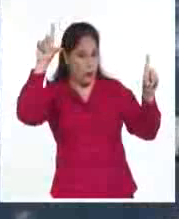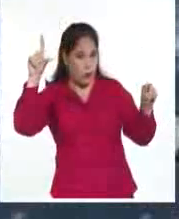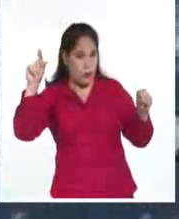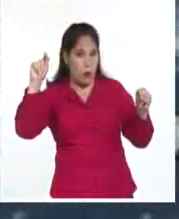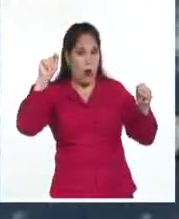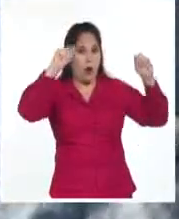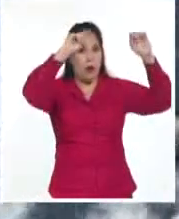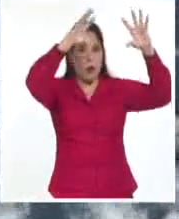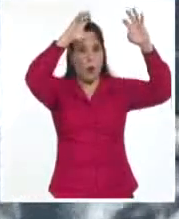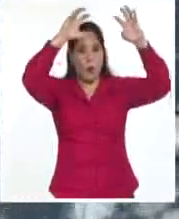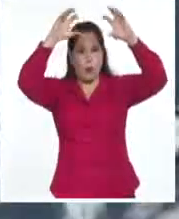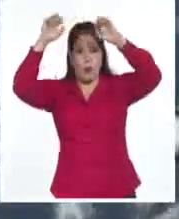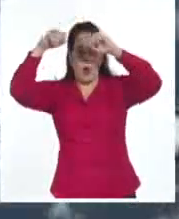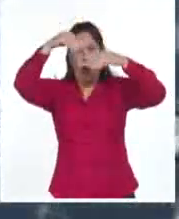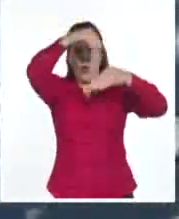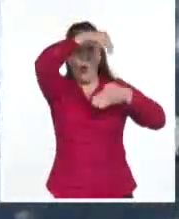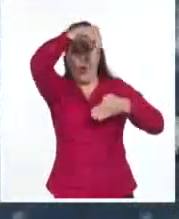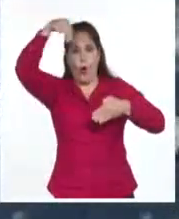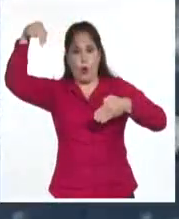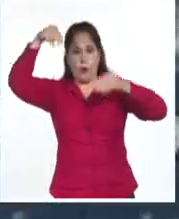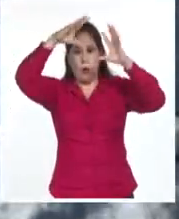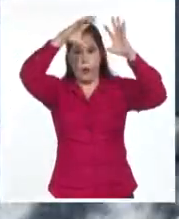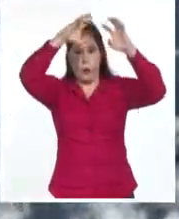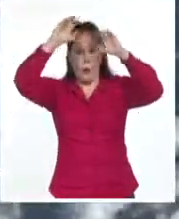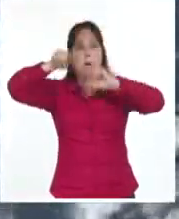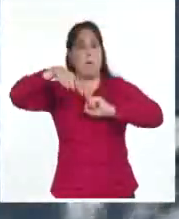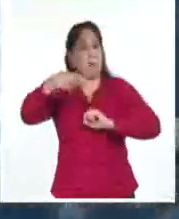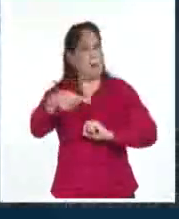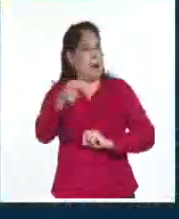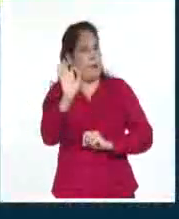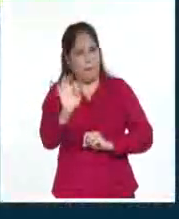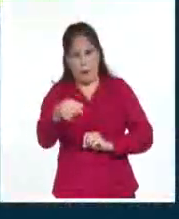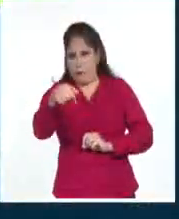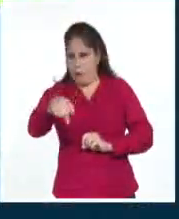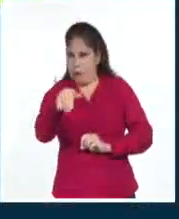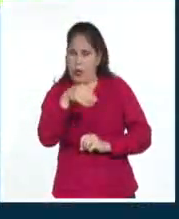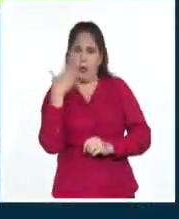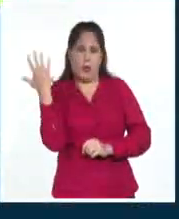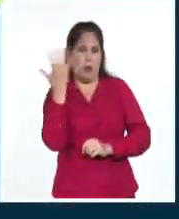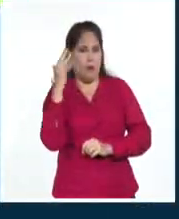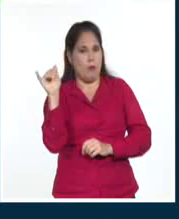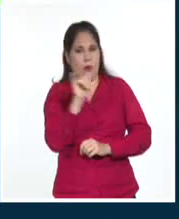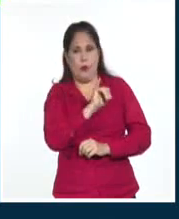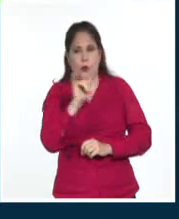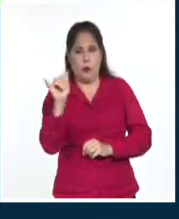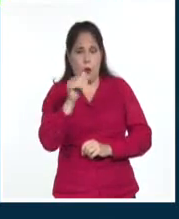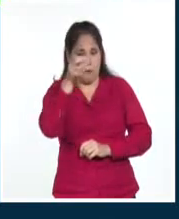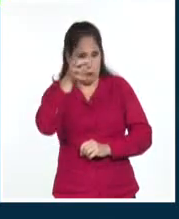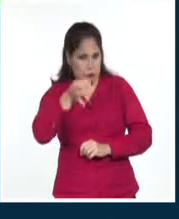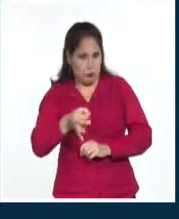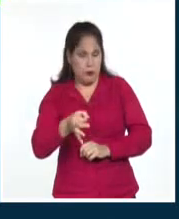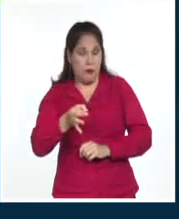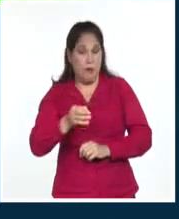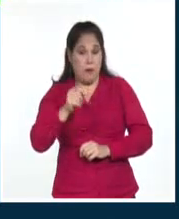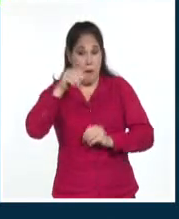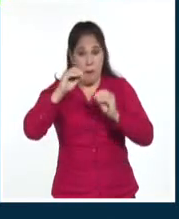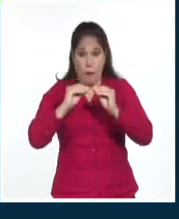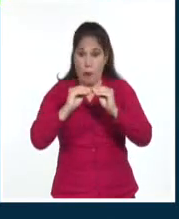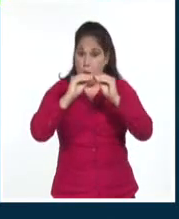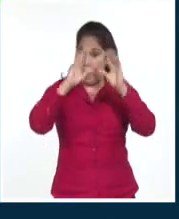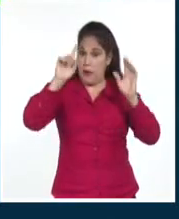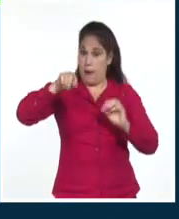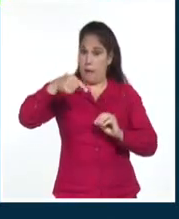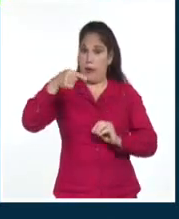nudosidad y esto también va a ocurrir mañana y quiere decir que tendremos pues una mañana con